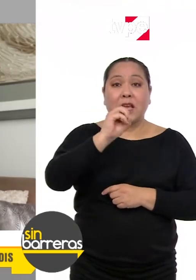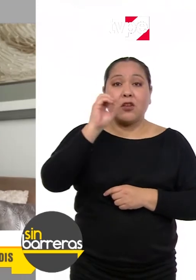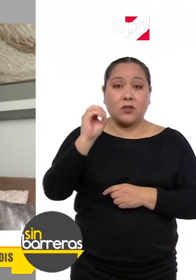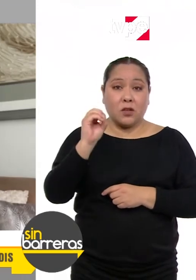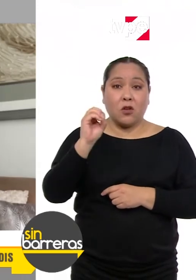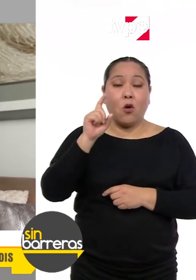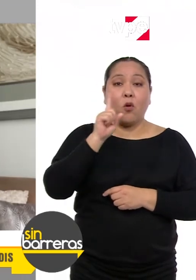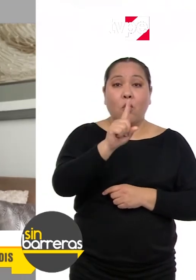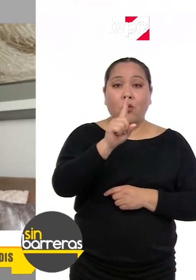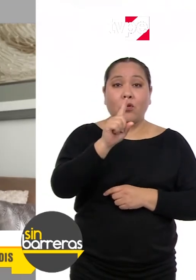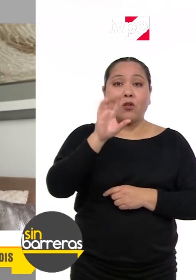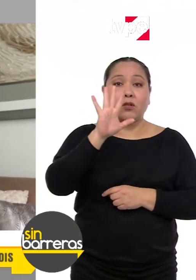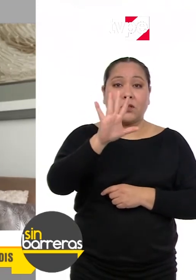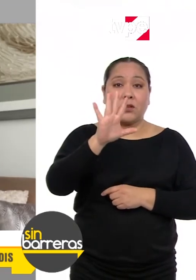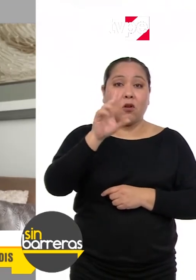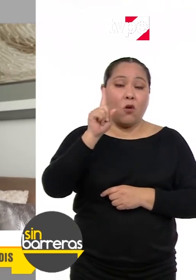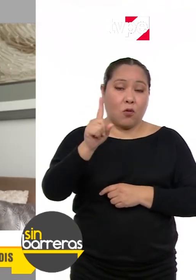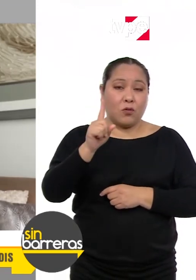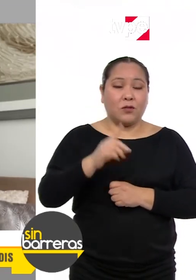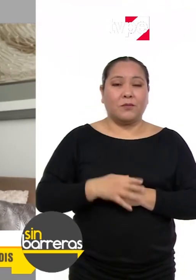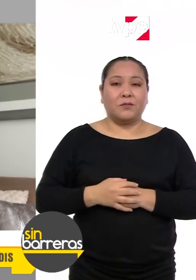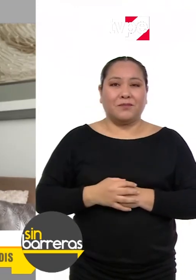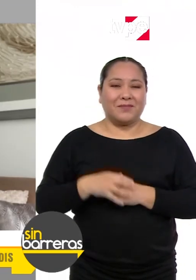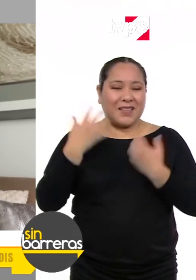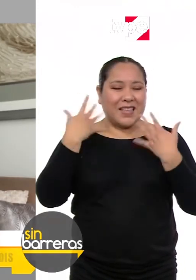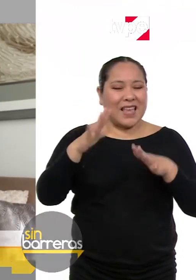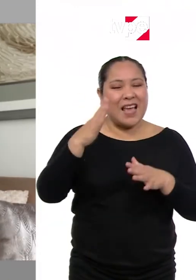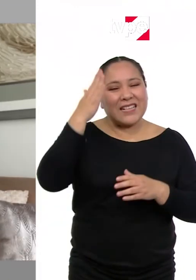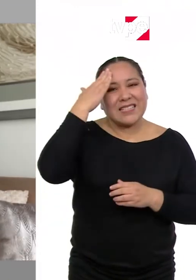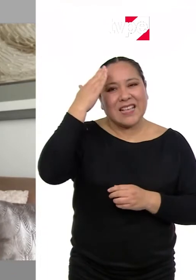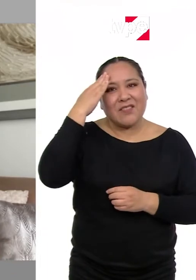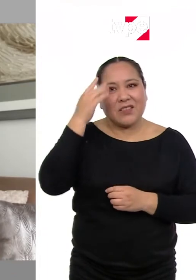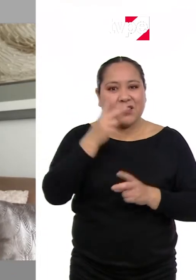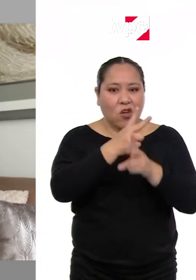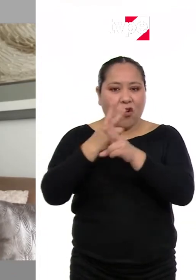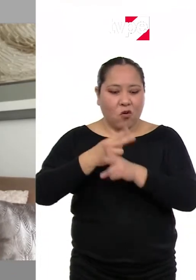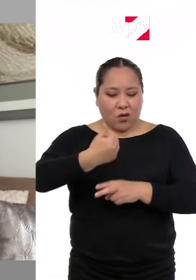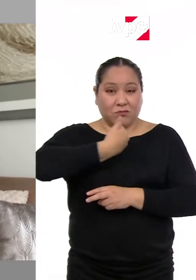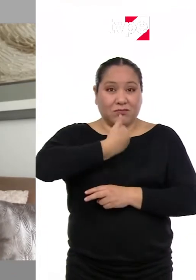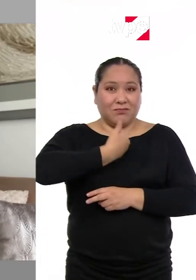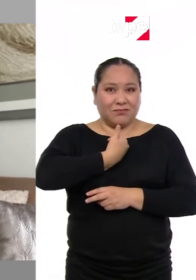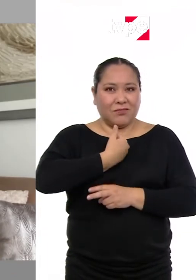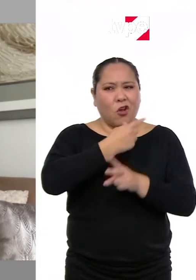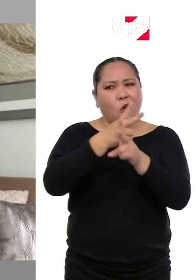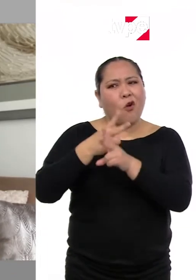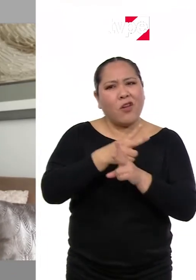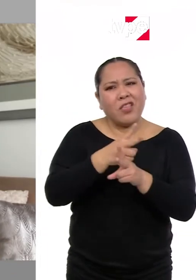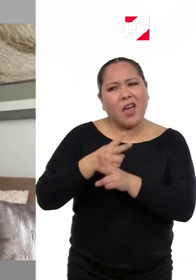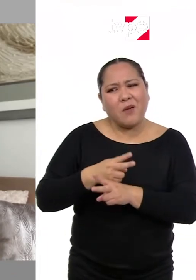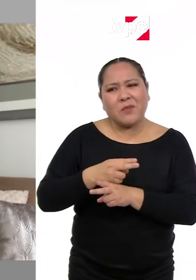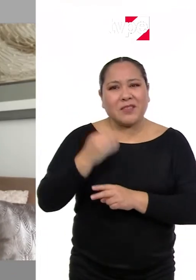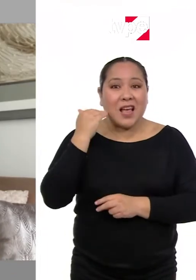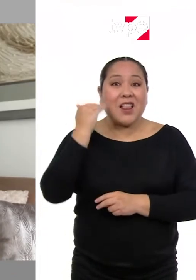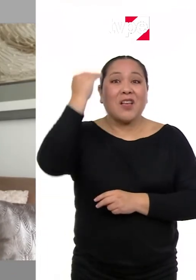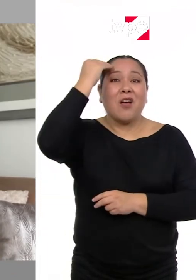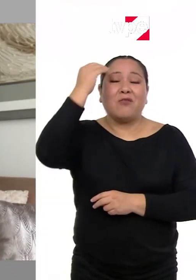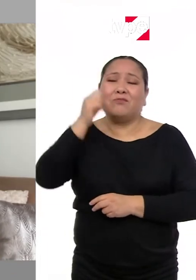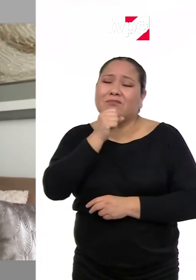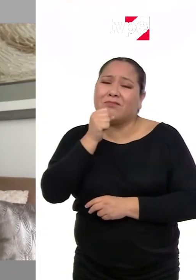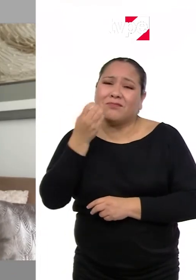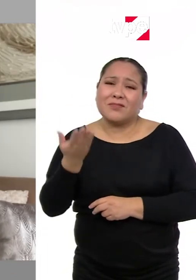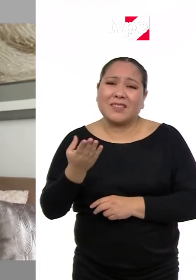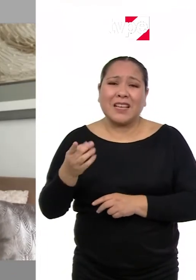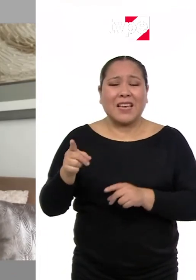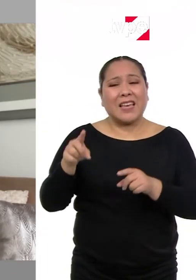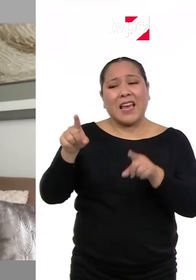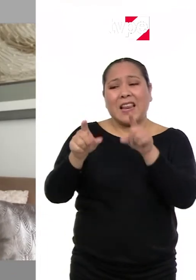00 151. Ya saben, si nos cuidamos nosotros, cuidaremos a los adultos